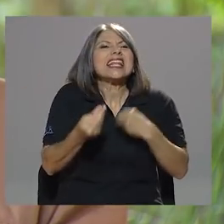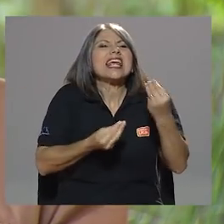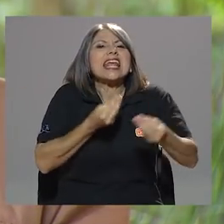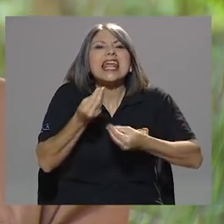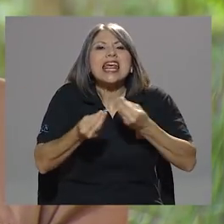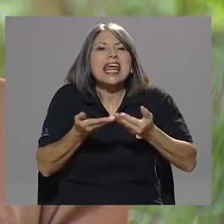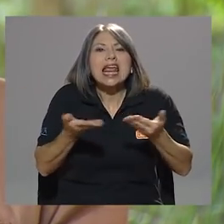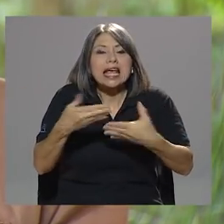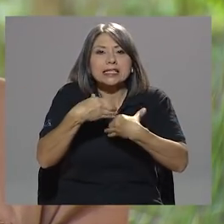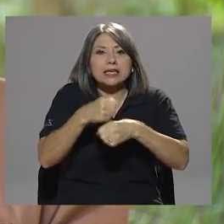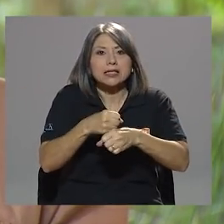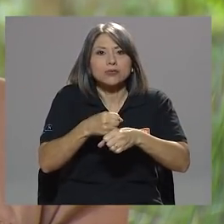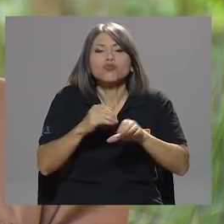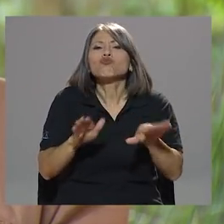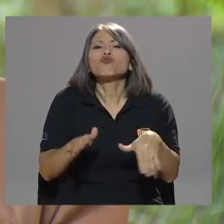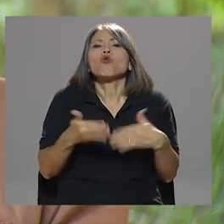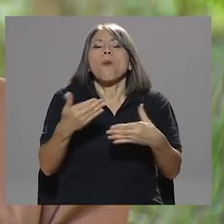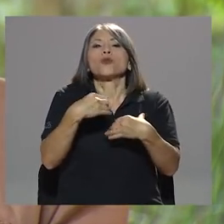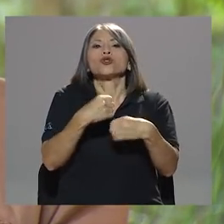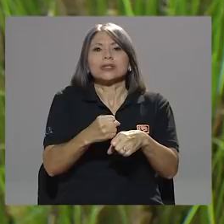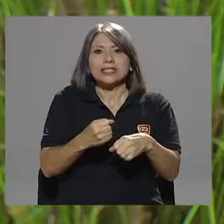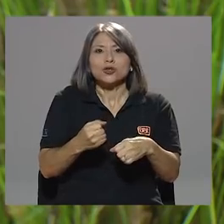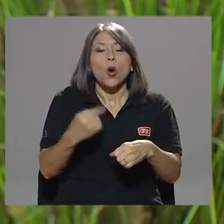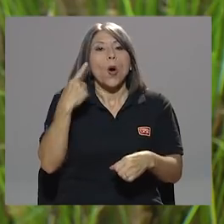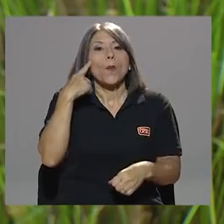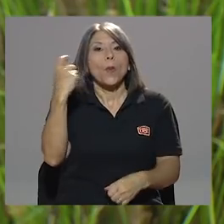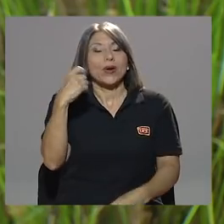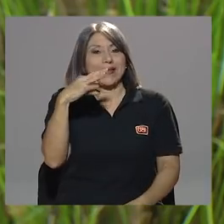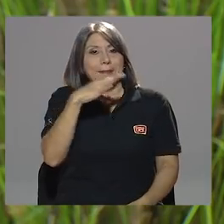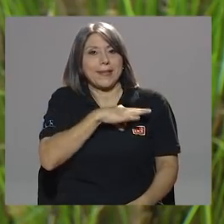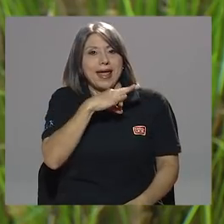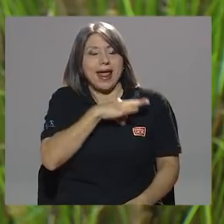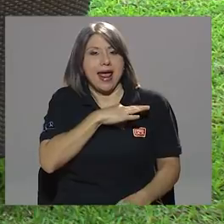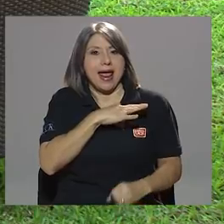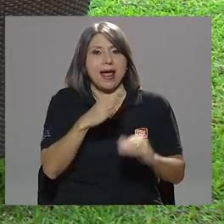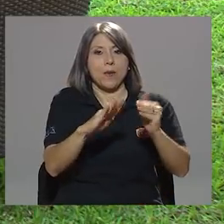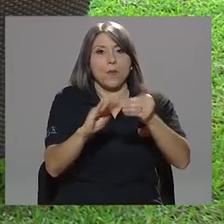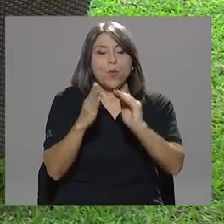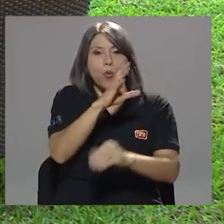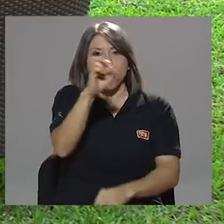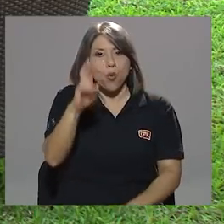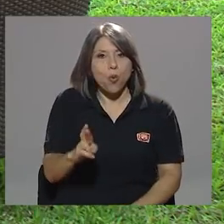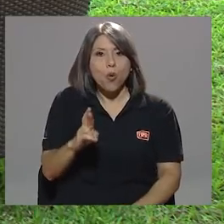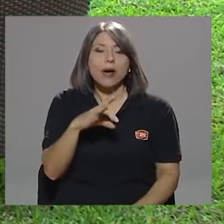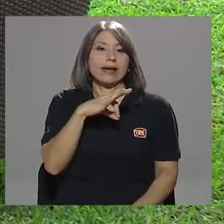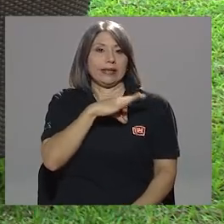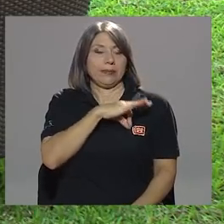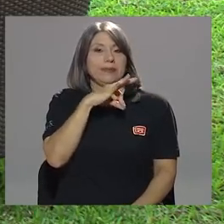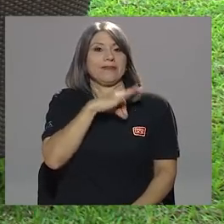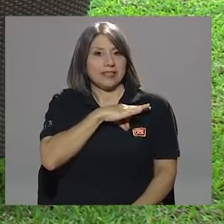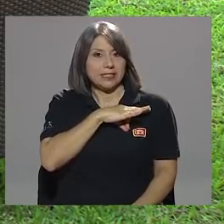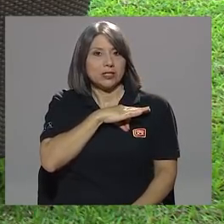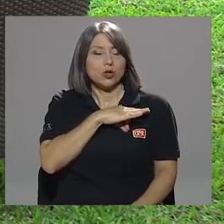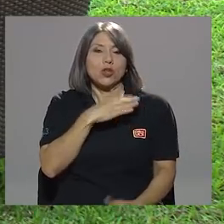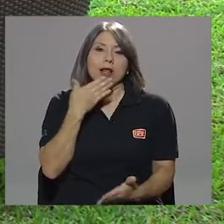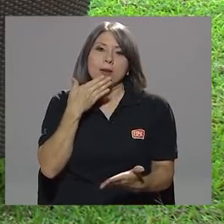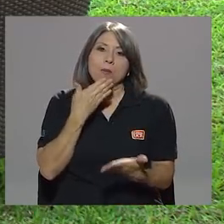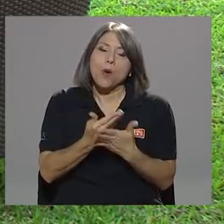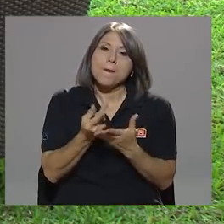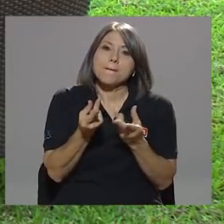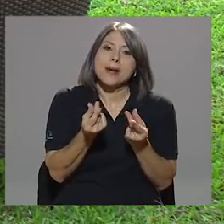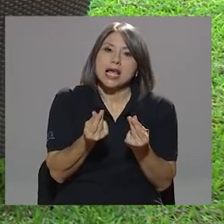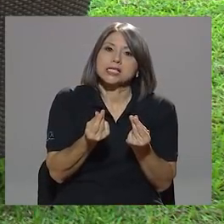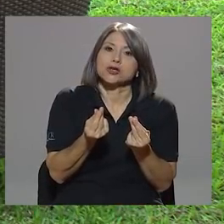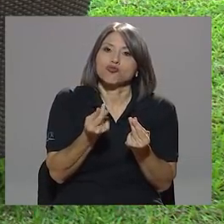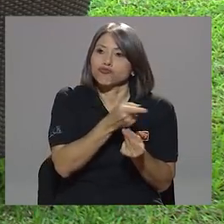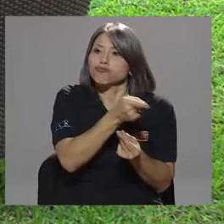de qué manera se hizo, porque era en beneficio del pueblo de Costa Rica y en beneficio del buen precio